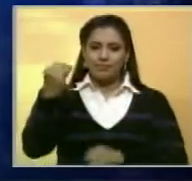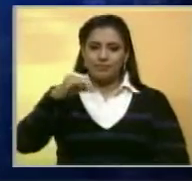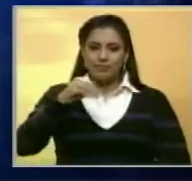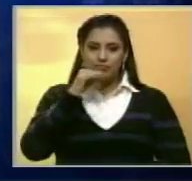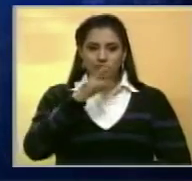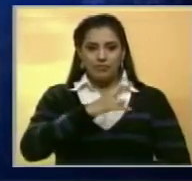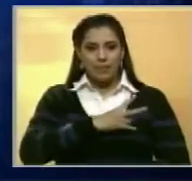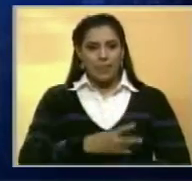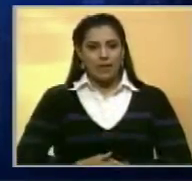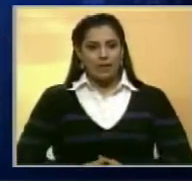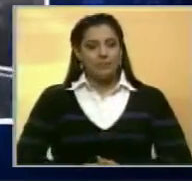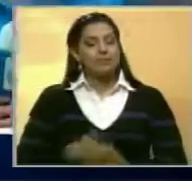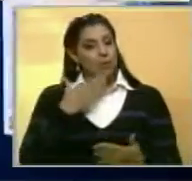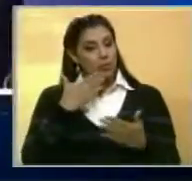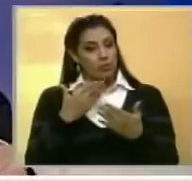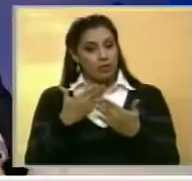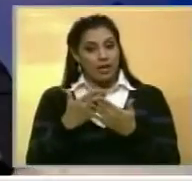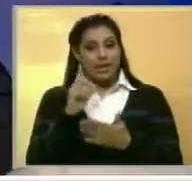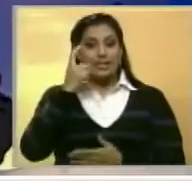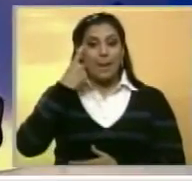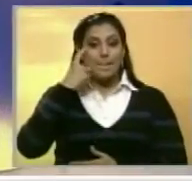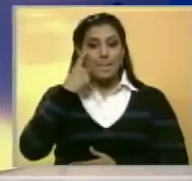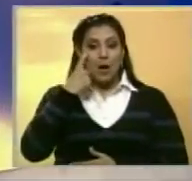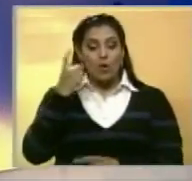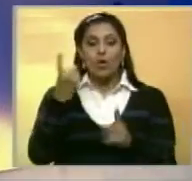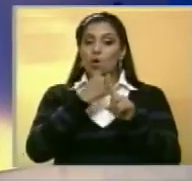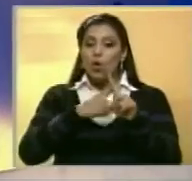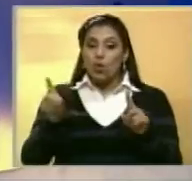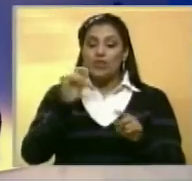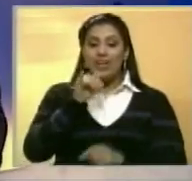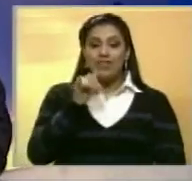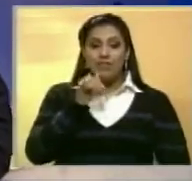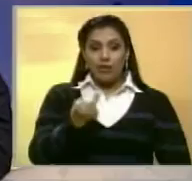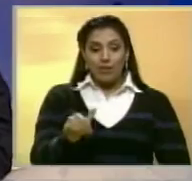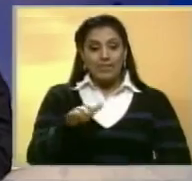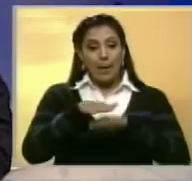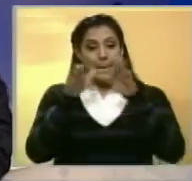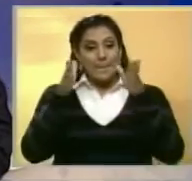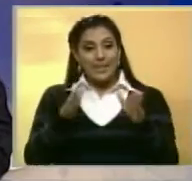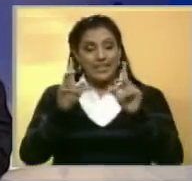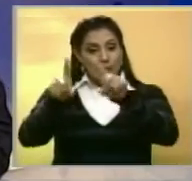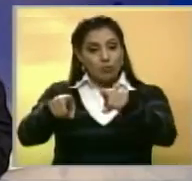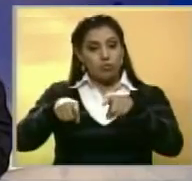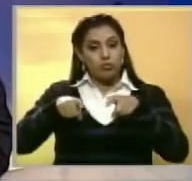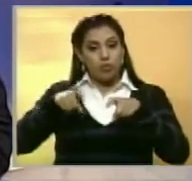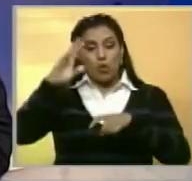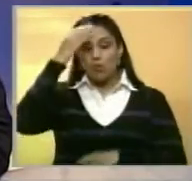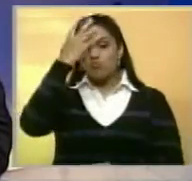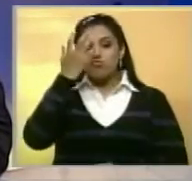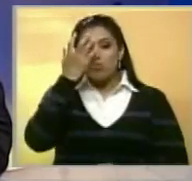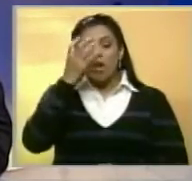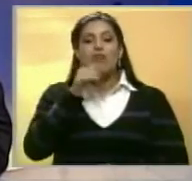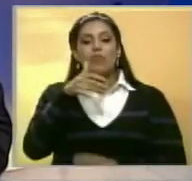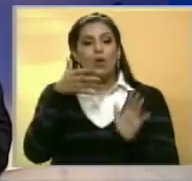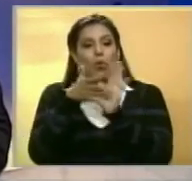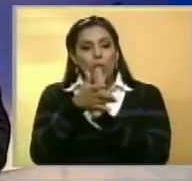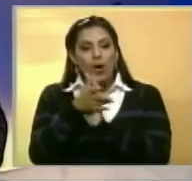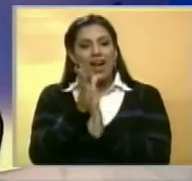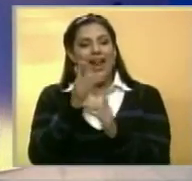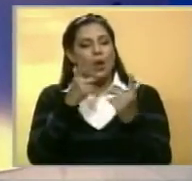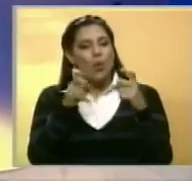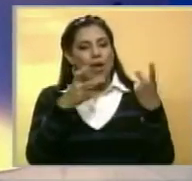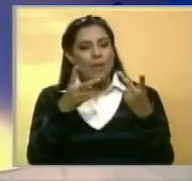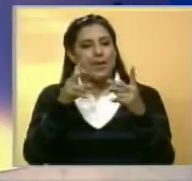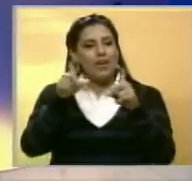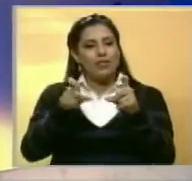más de nuestra emisión meridiana. Muchísimas gracias, Maoli. Amigos, y entre otras informaciones, la Ministra de Agricultura Urbana, Lorena Freites, instaló el órgano superior